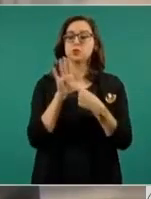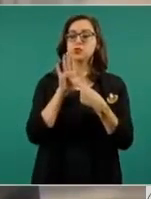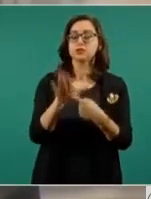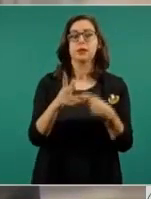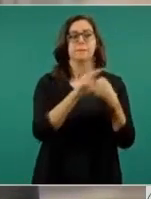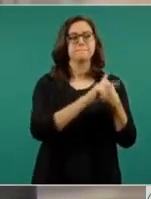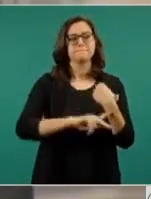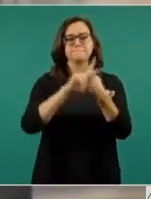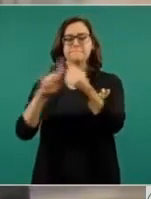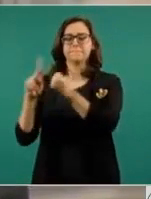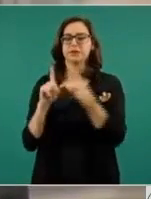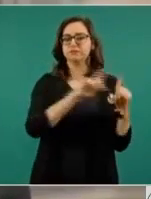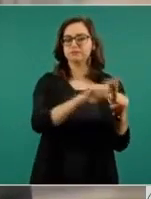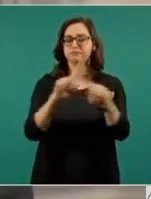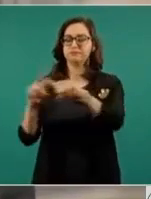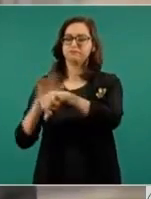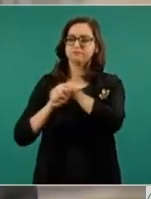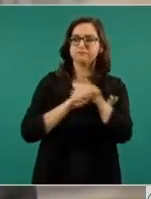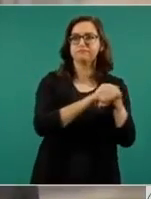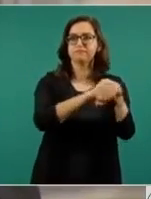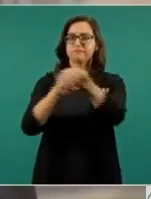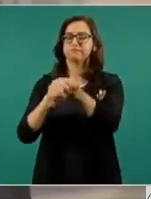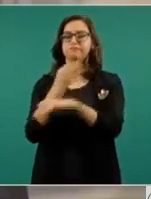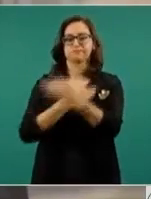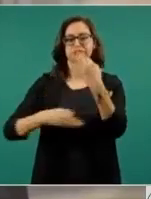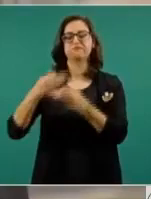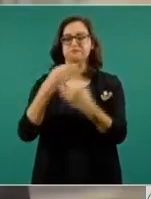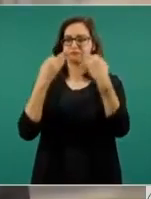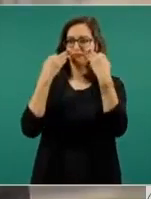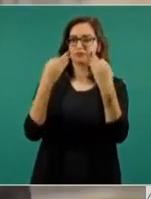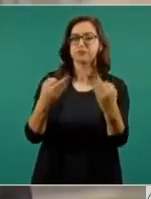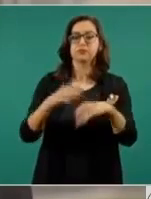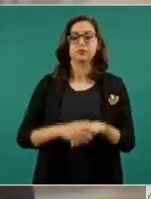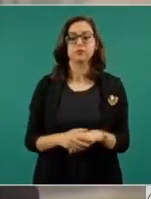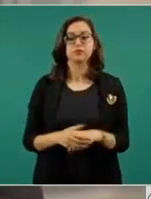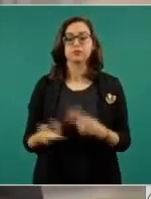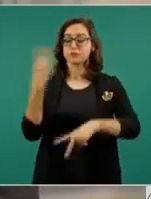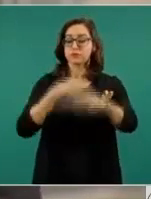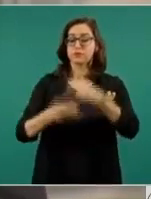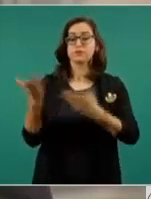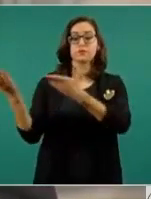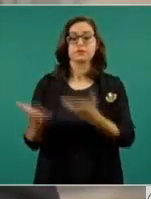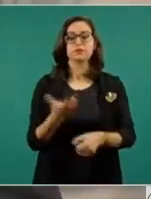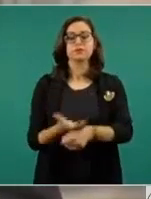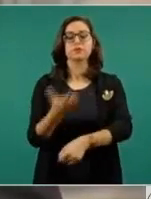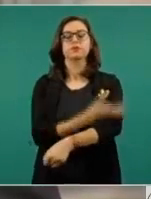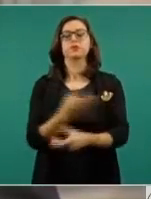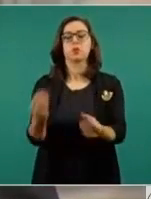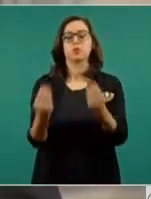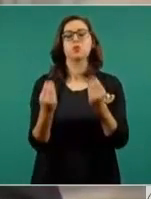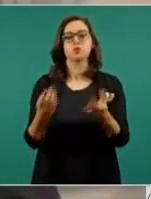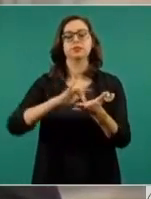e instituciones armadas. Muchas gracias por estar aquí y formar parte de estas